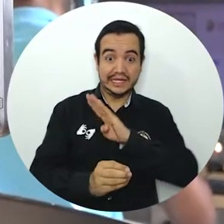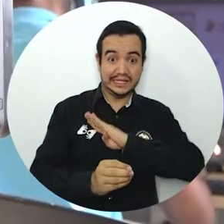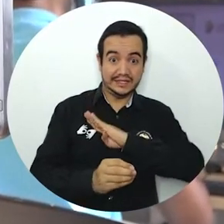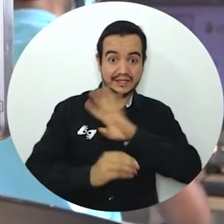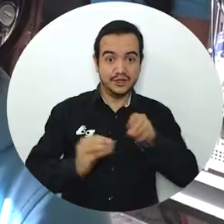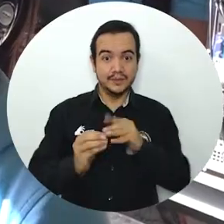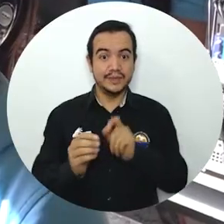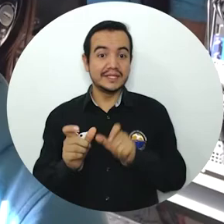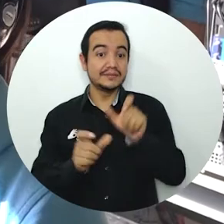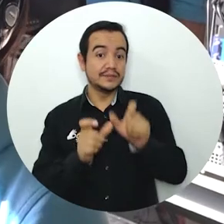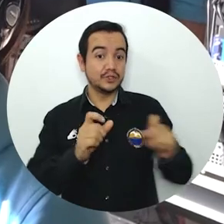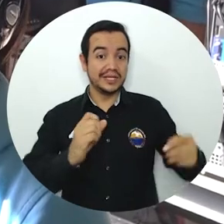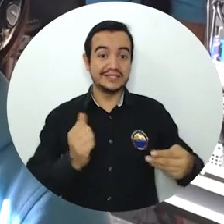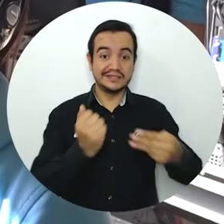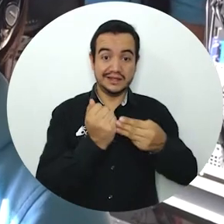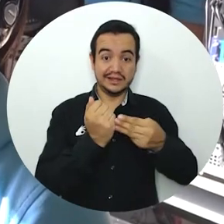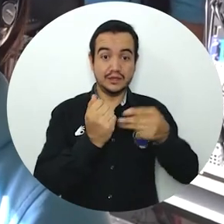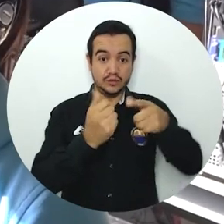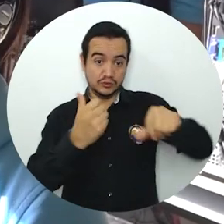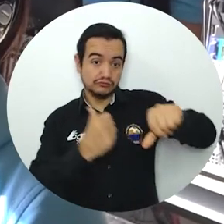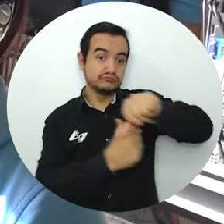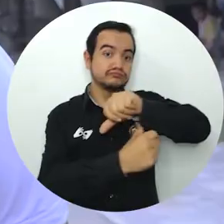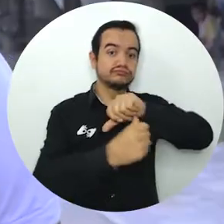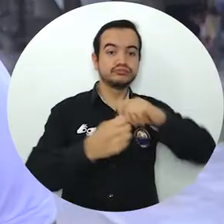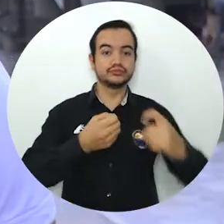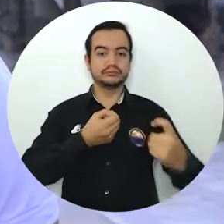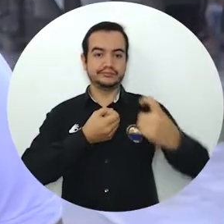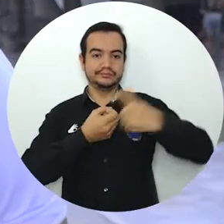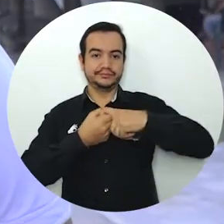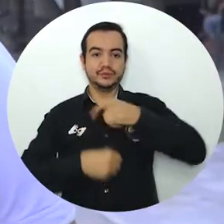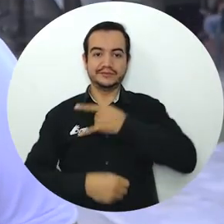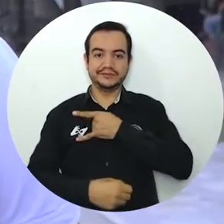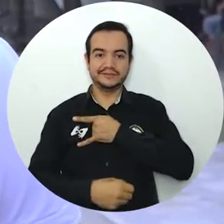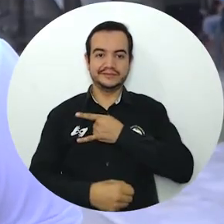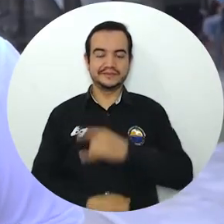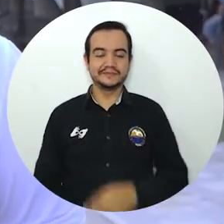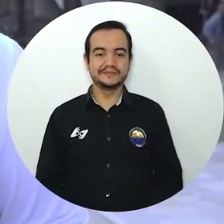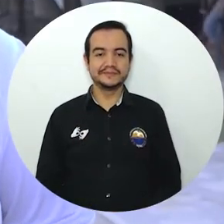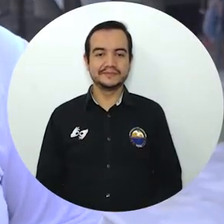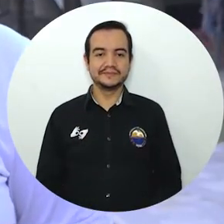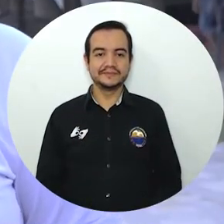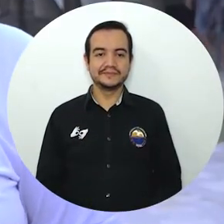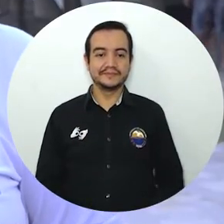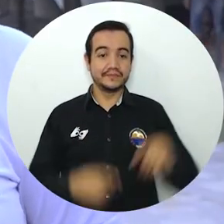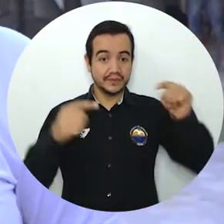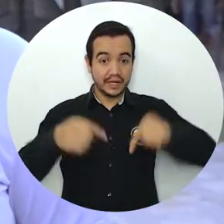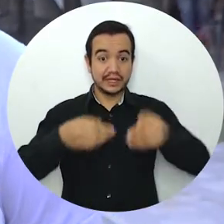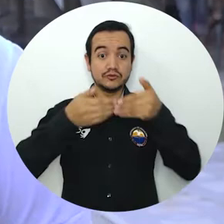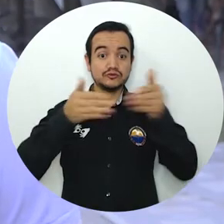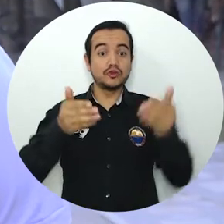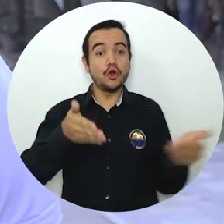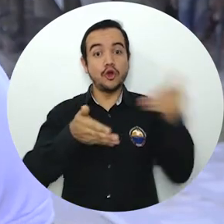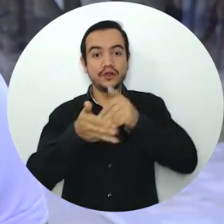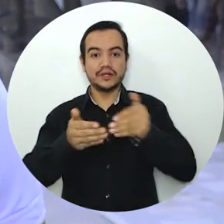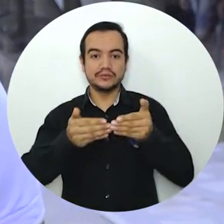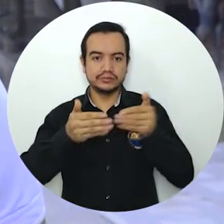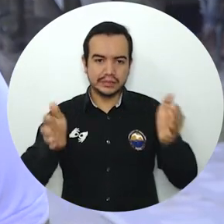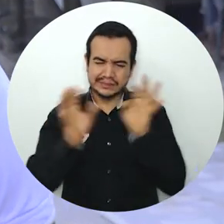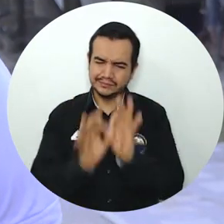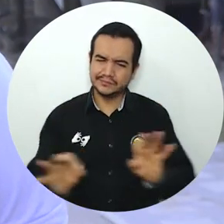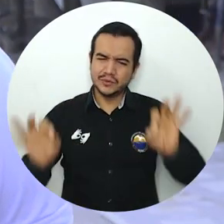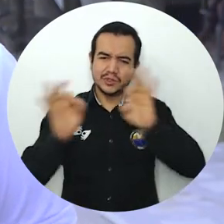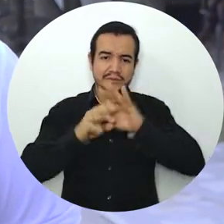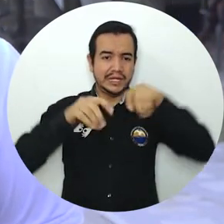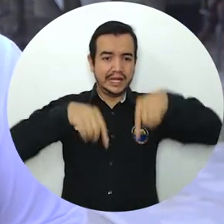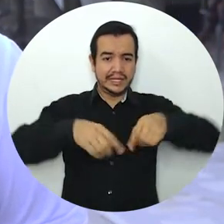los jóvenes del Sena pueden hacer tránsito a la universidad. Esta reapertura es muy importante para todos los jóvenes del municipio porque la mayoría no contamos